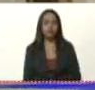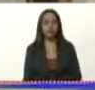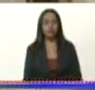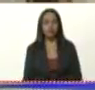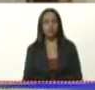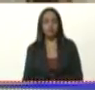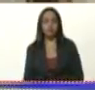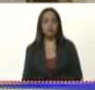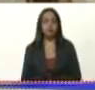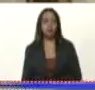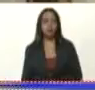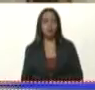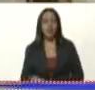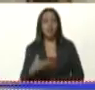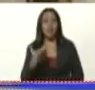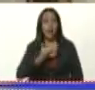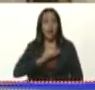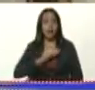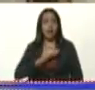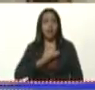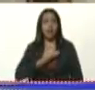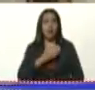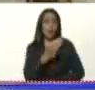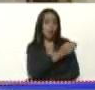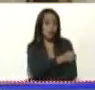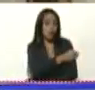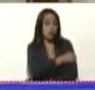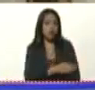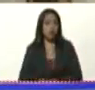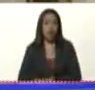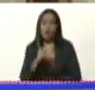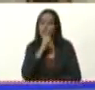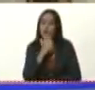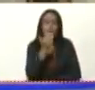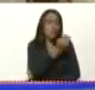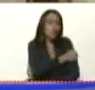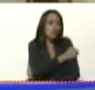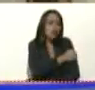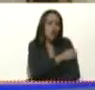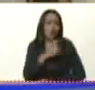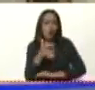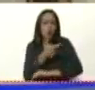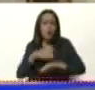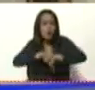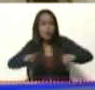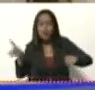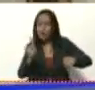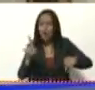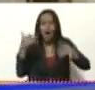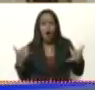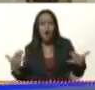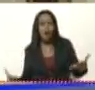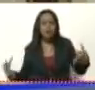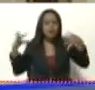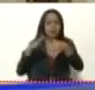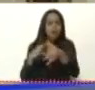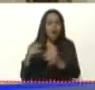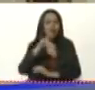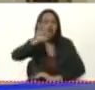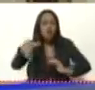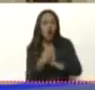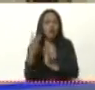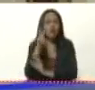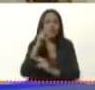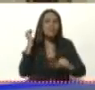de los alcaldes y alcaldesas de la oposición. Aquí no hay oposición y gobierno ahorita. Aquí todos somos venezolanos y venezolanas y